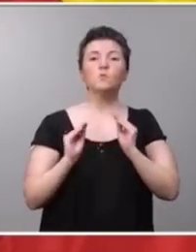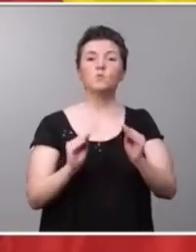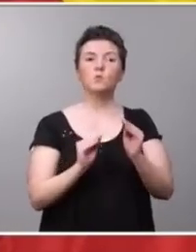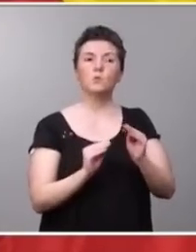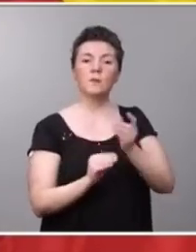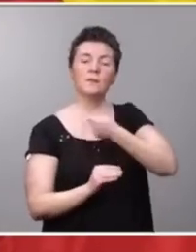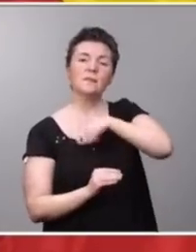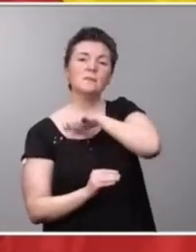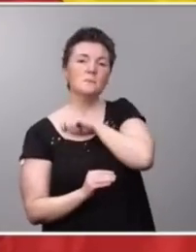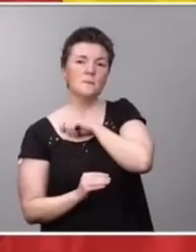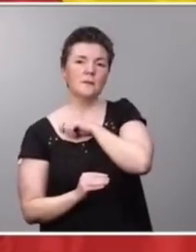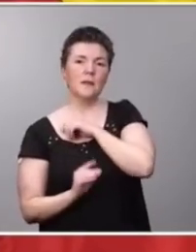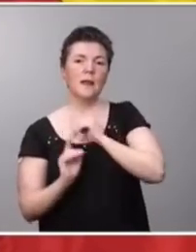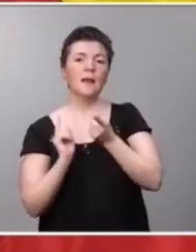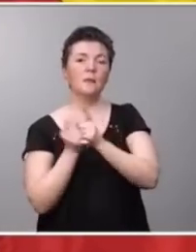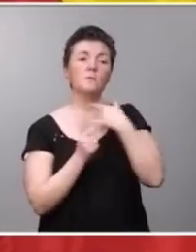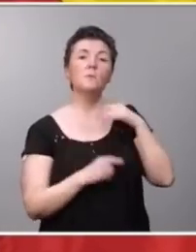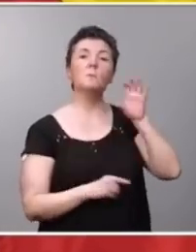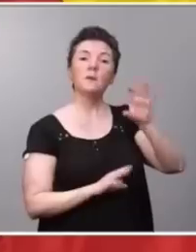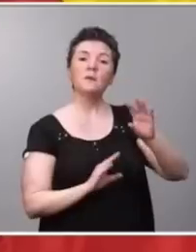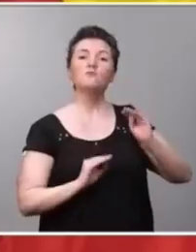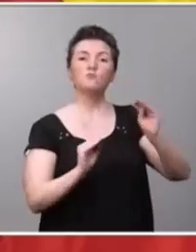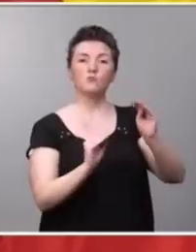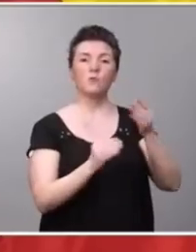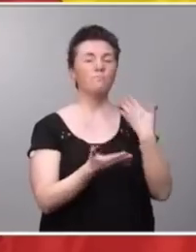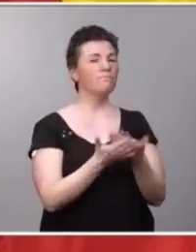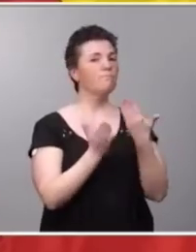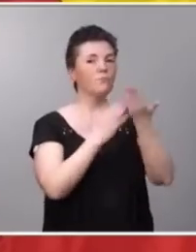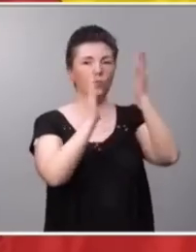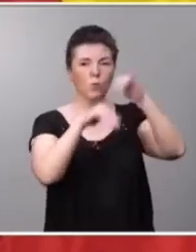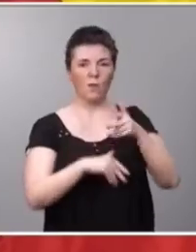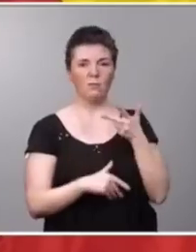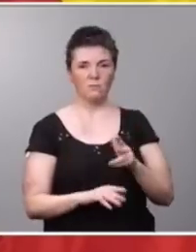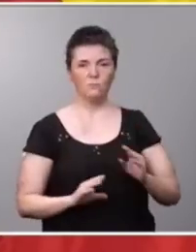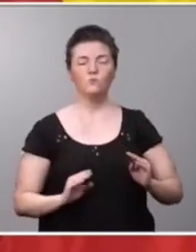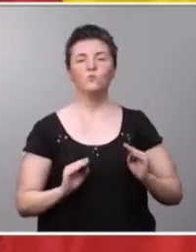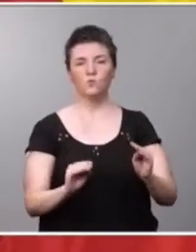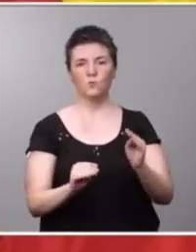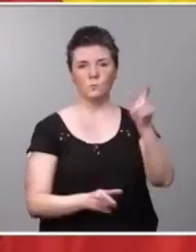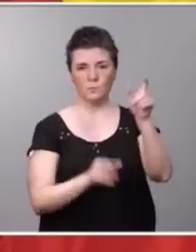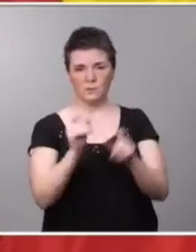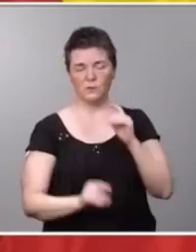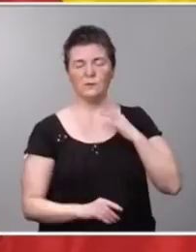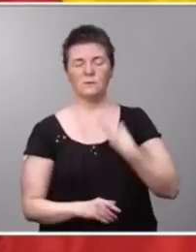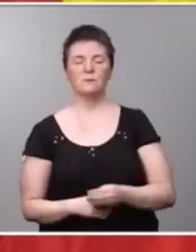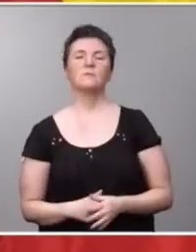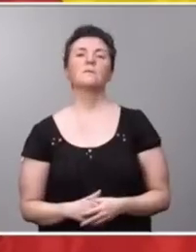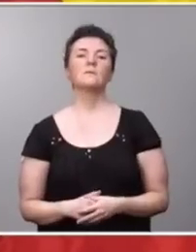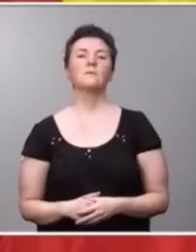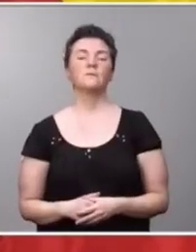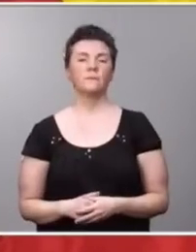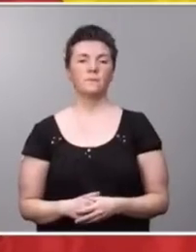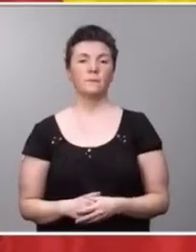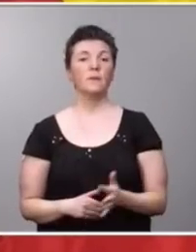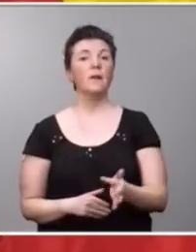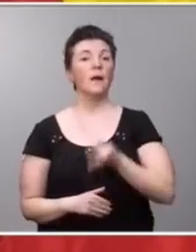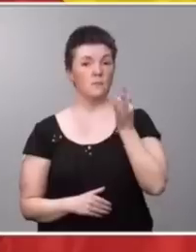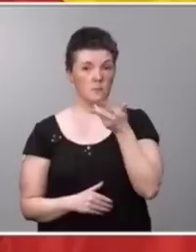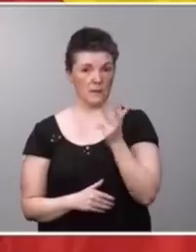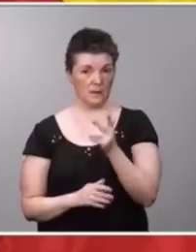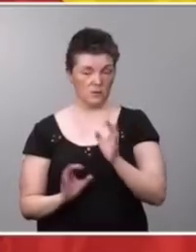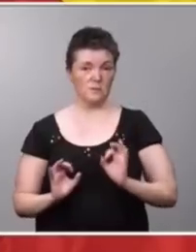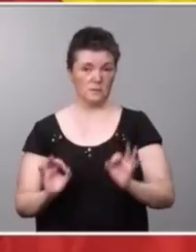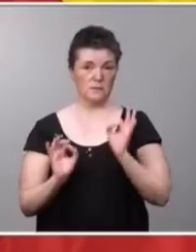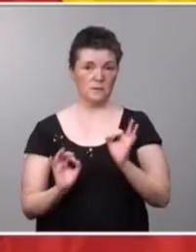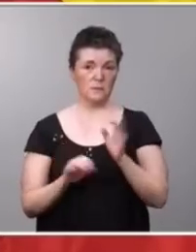si en su país de origen no tienen garantizados sus derechos como personas trans. Además de estos derechos específicos para las